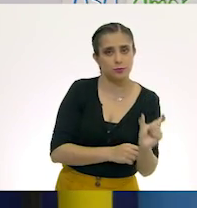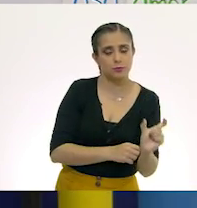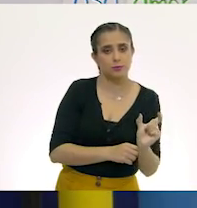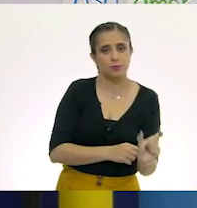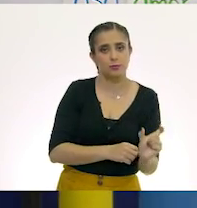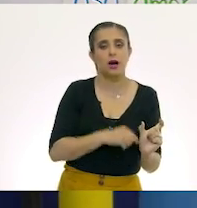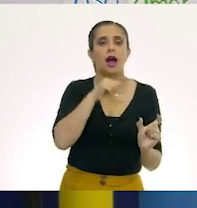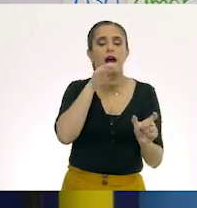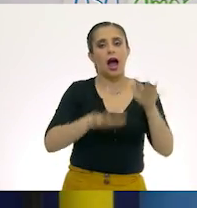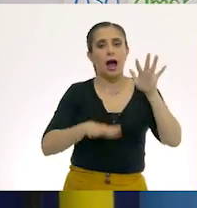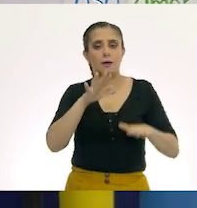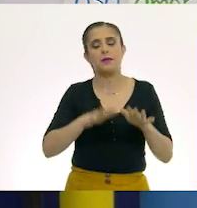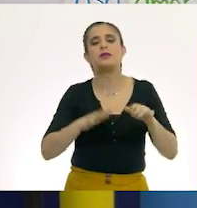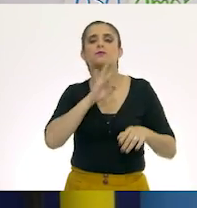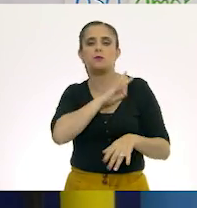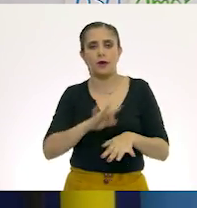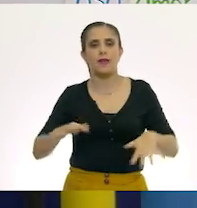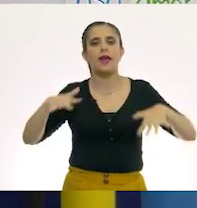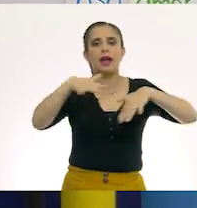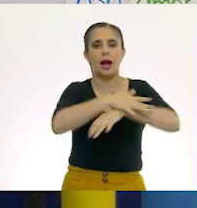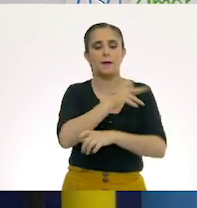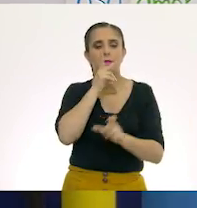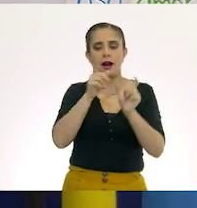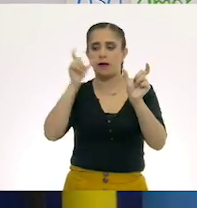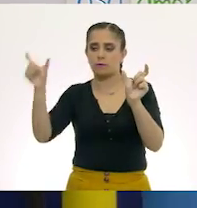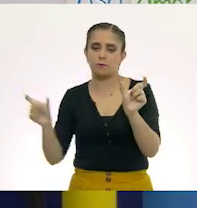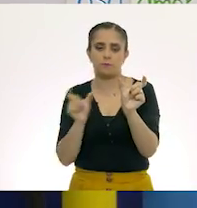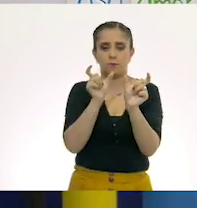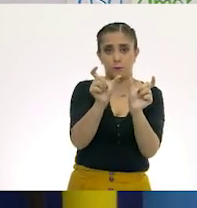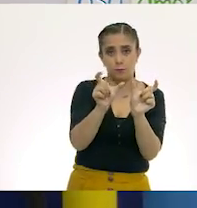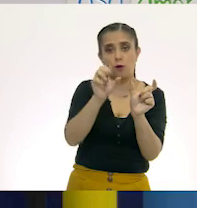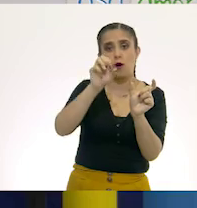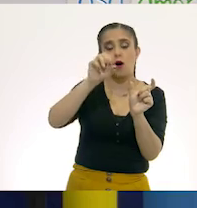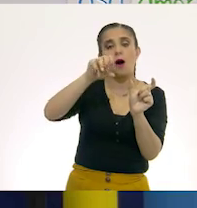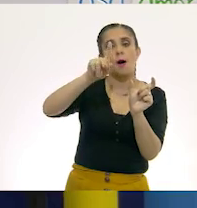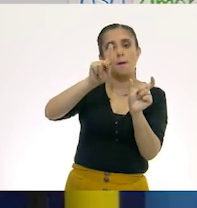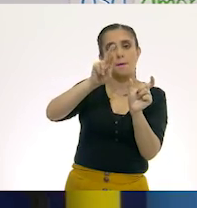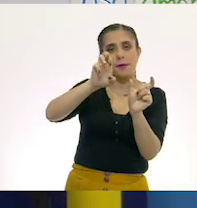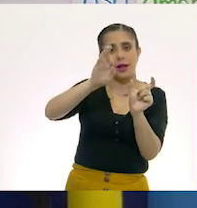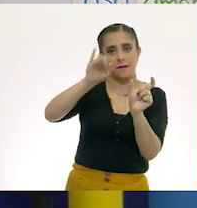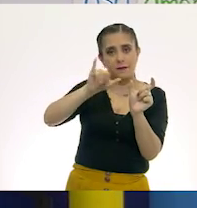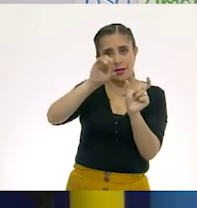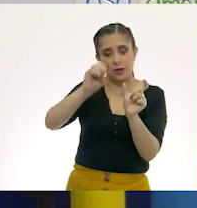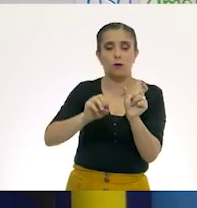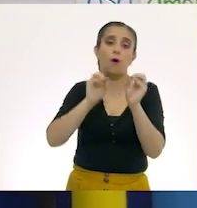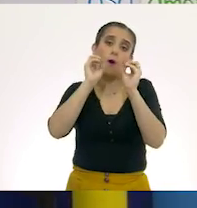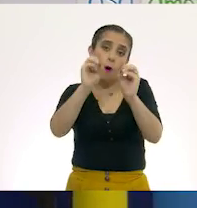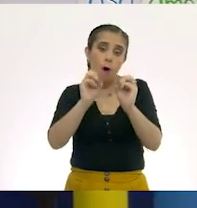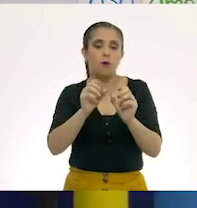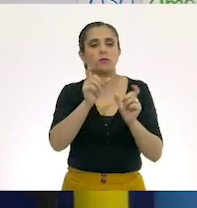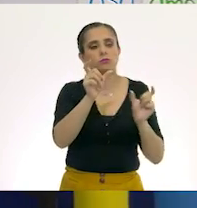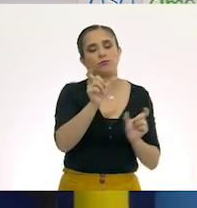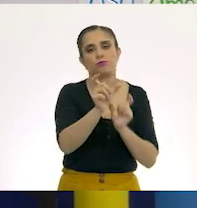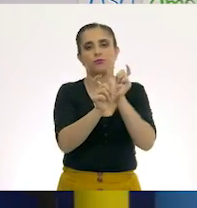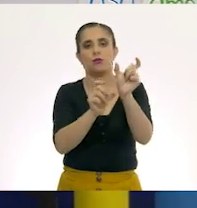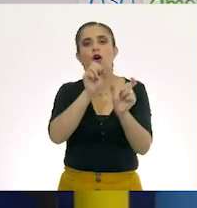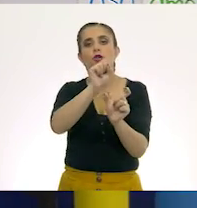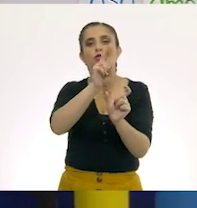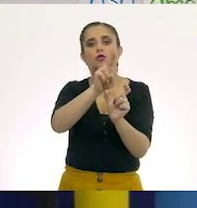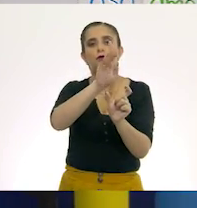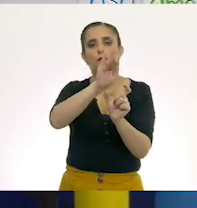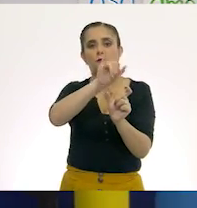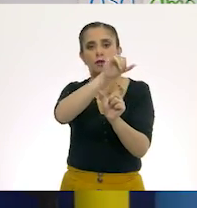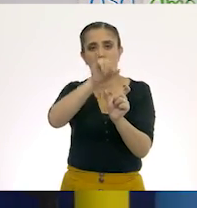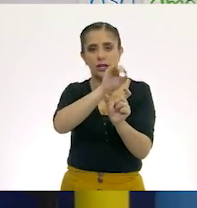cambiar con los prefijos y los sufijos. Si lo piensan un poco o miran a su alrededor, verán